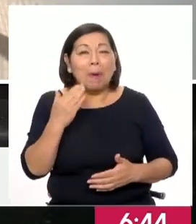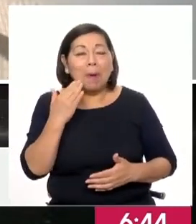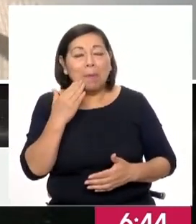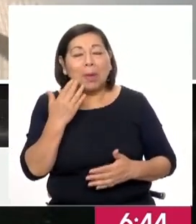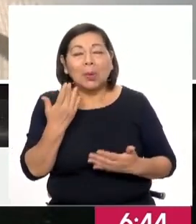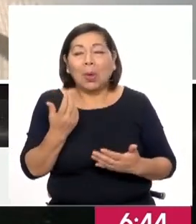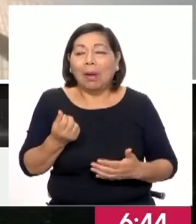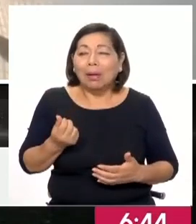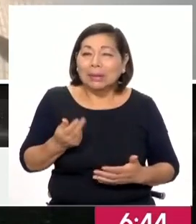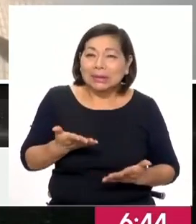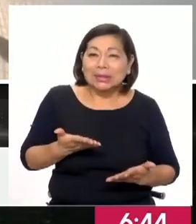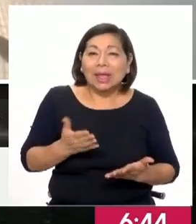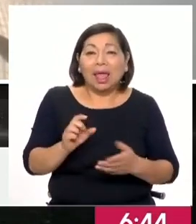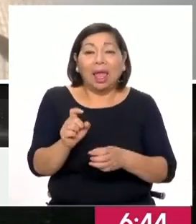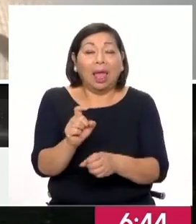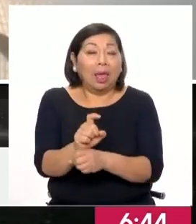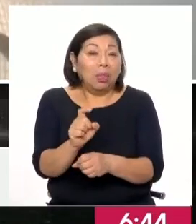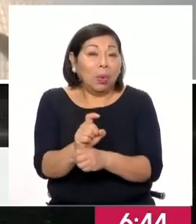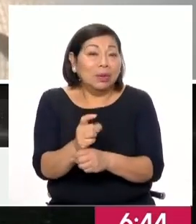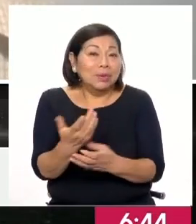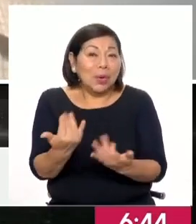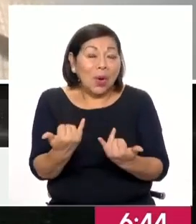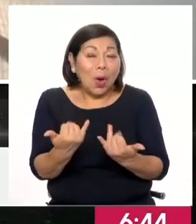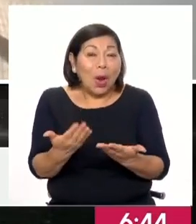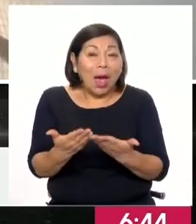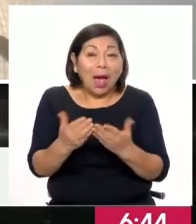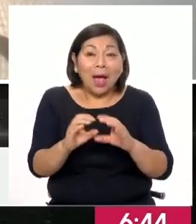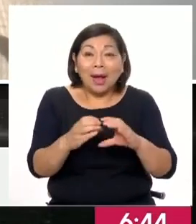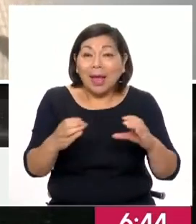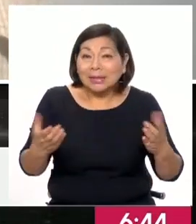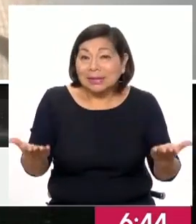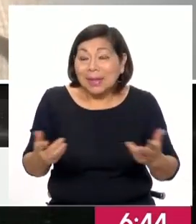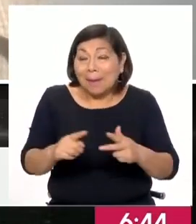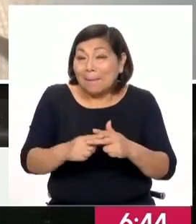Y ya se muestra la educación, digamos, en estas estadísticas.